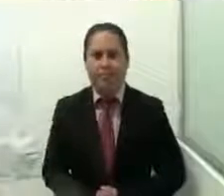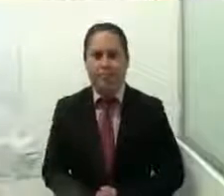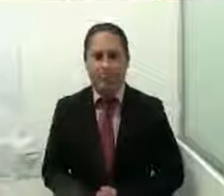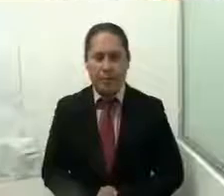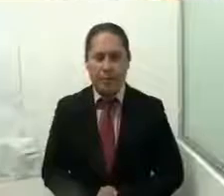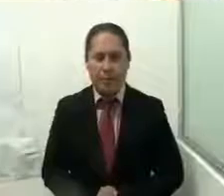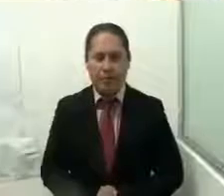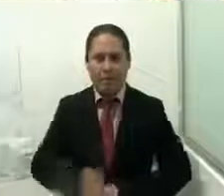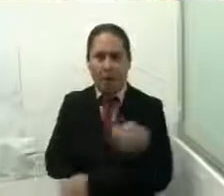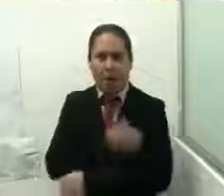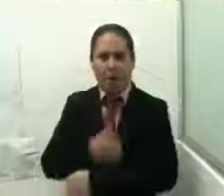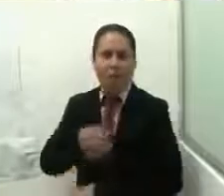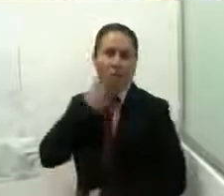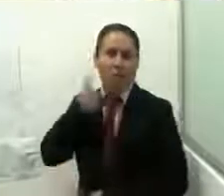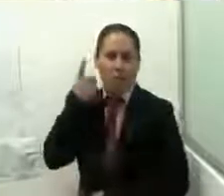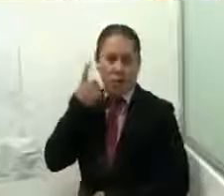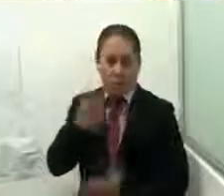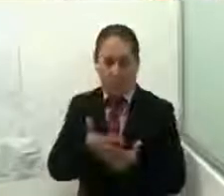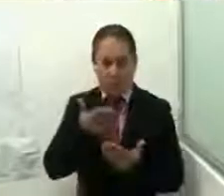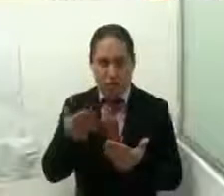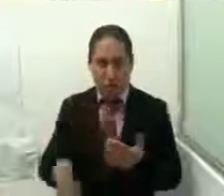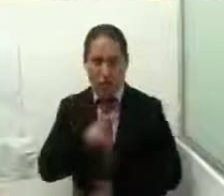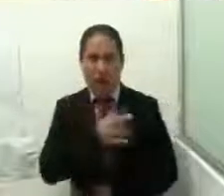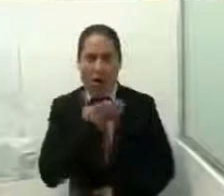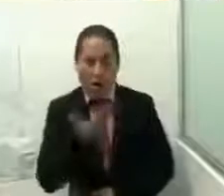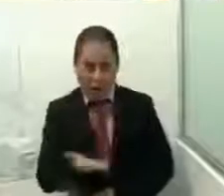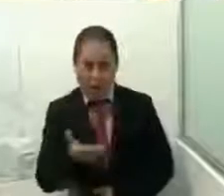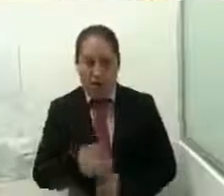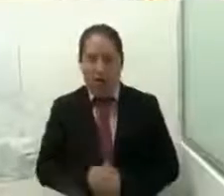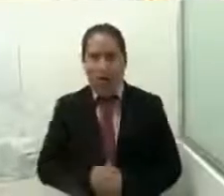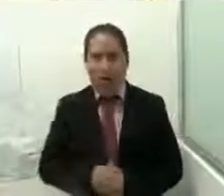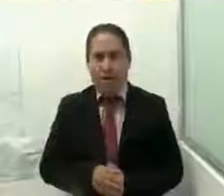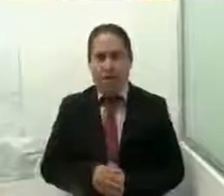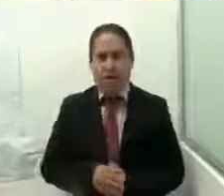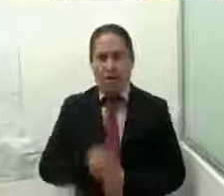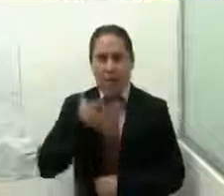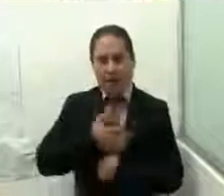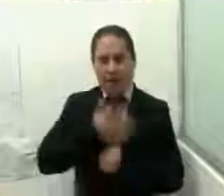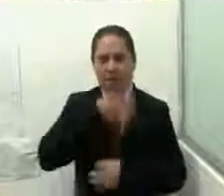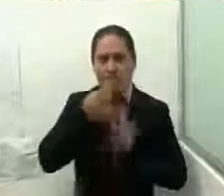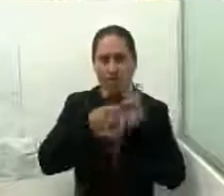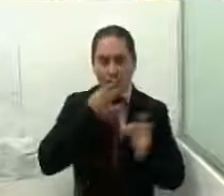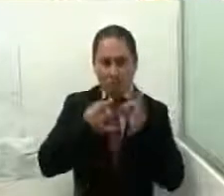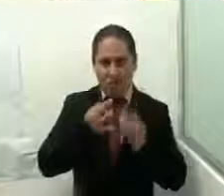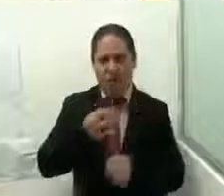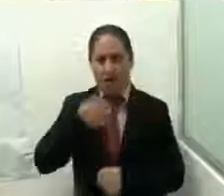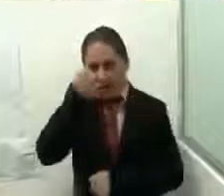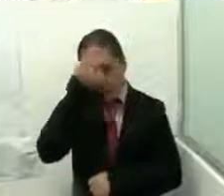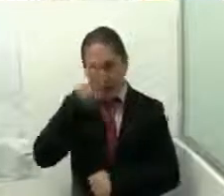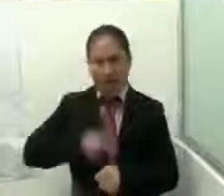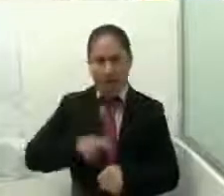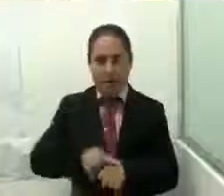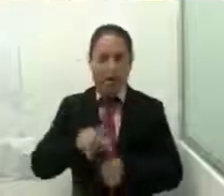Compañeras legisladoras, el procedimiento para recepcionar la comparecencia de la encargada de despacho de la Secretaría para el Desarrollo y